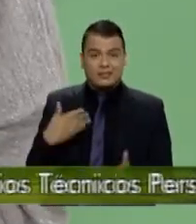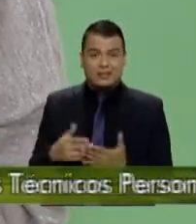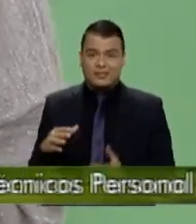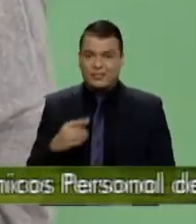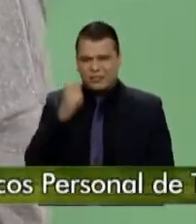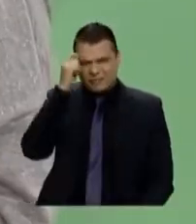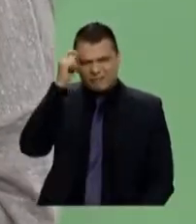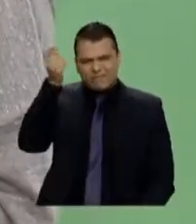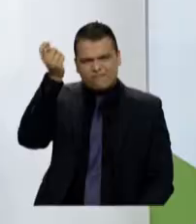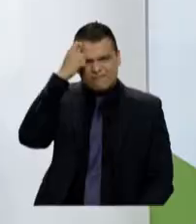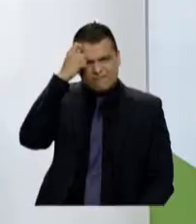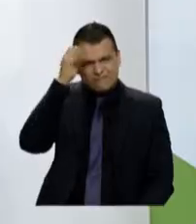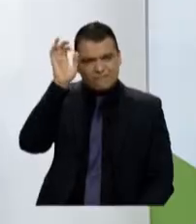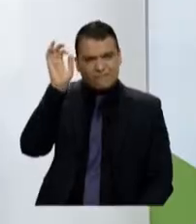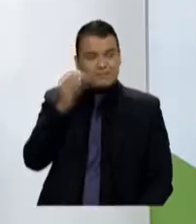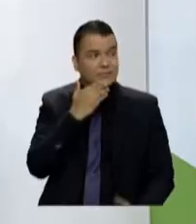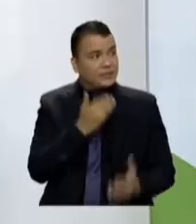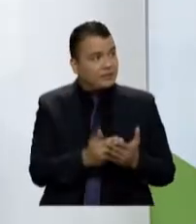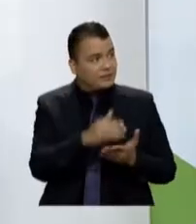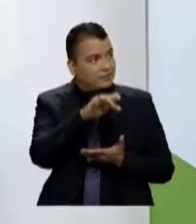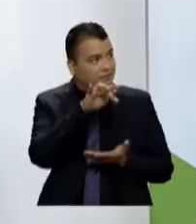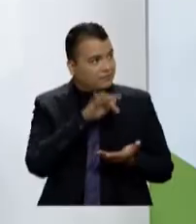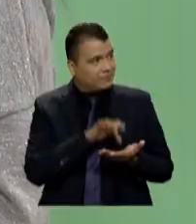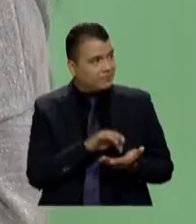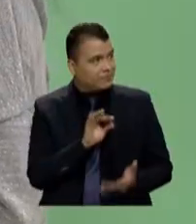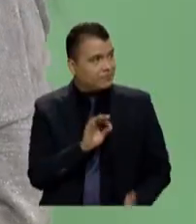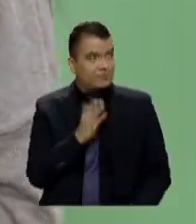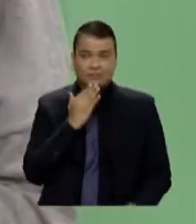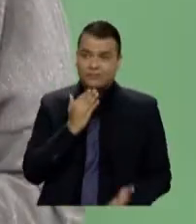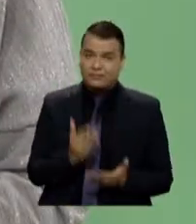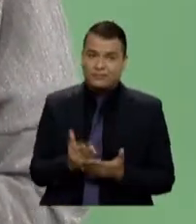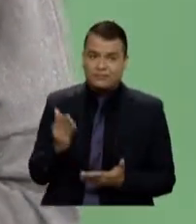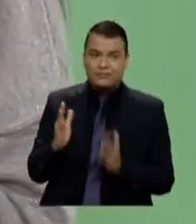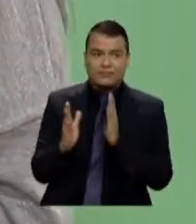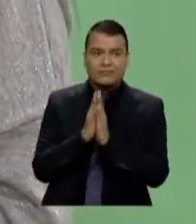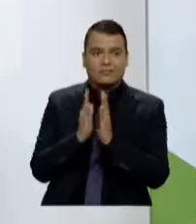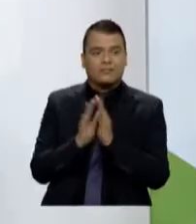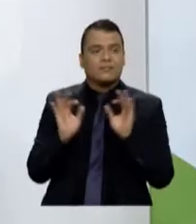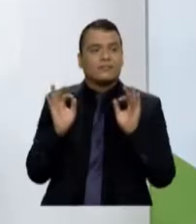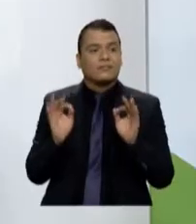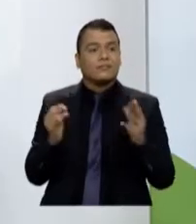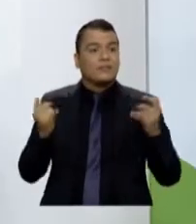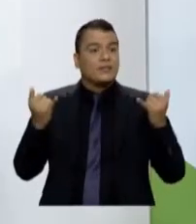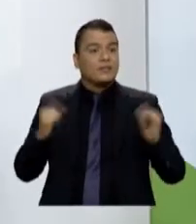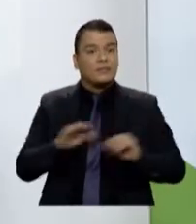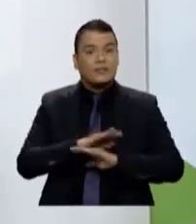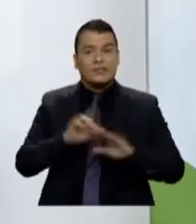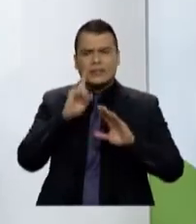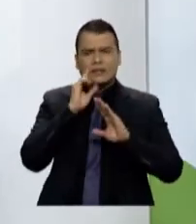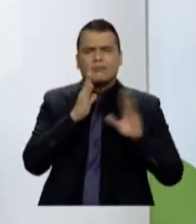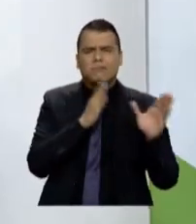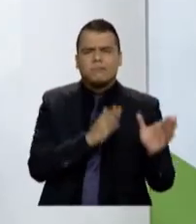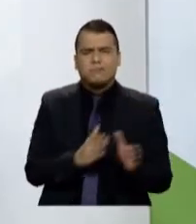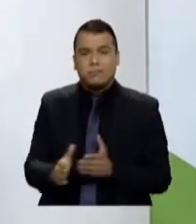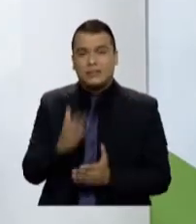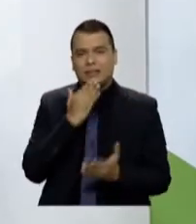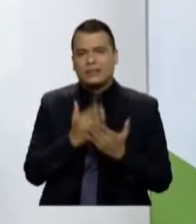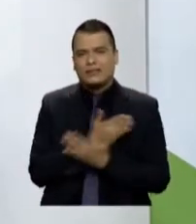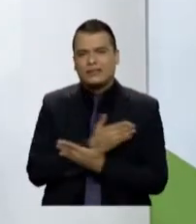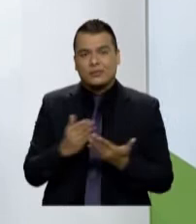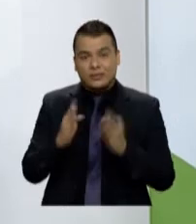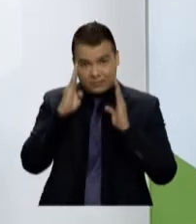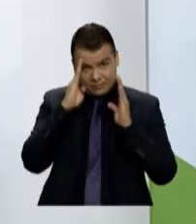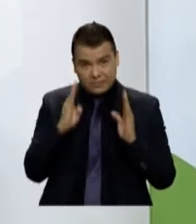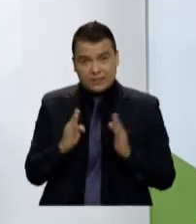corazón. Claro que sí, Beatriz, muchísimas gracias por haber estado con nosotros el día de hoy. Gracias, Liliana. Muchas gracias. Se nos ha terminado el tiempo por hoy. Agradecemos su